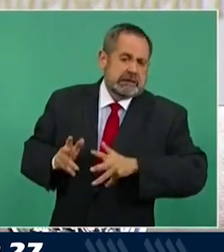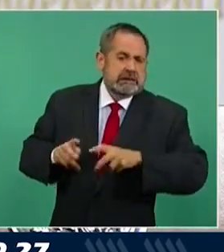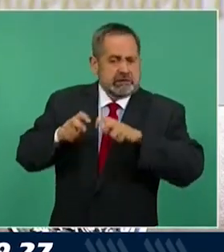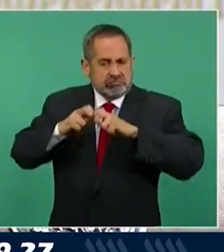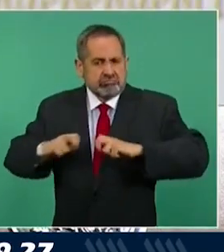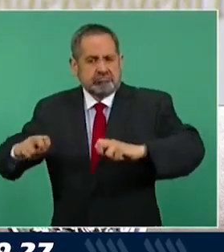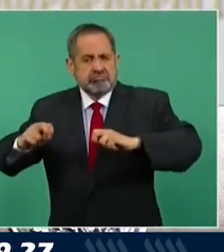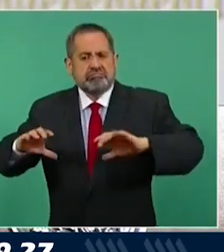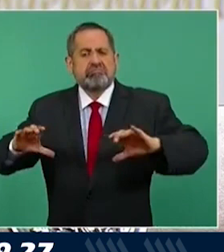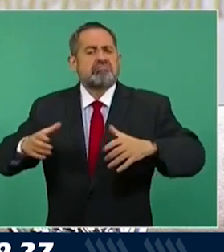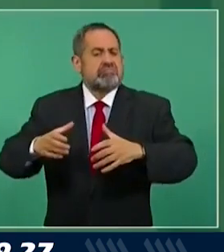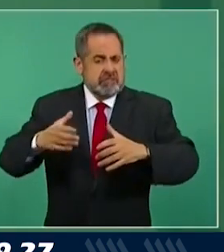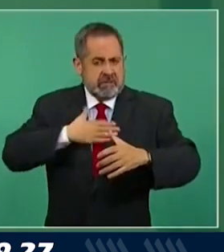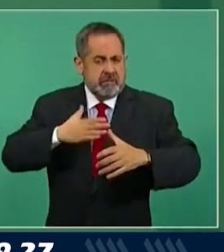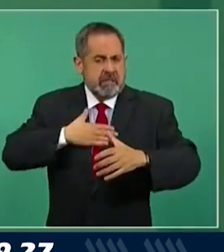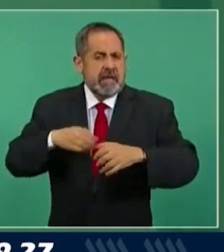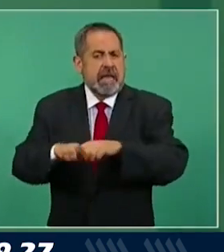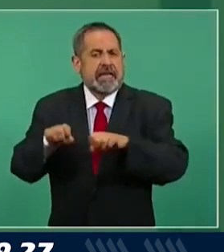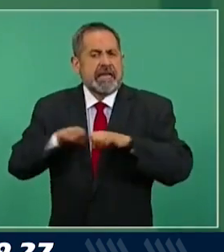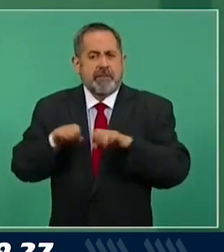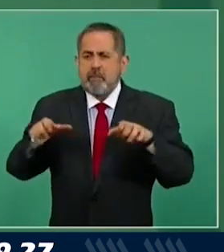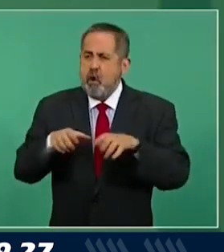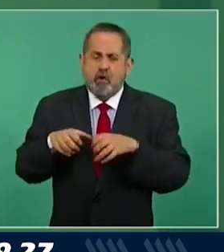ya se hicieron los cambios.